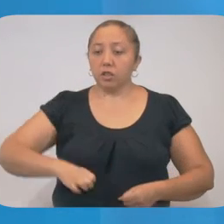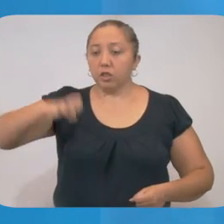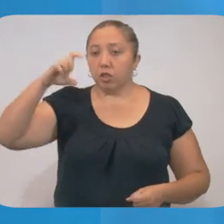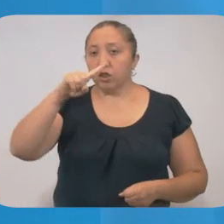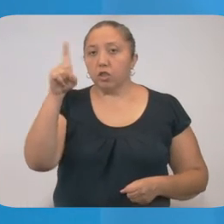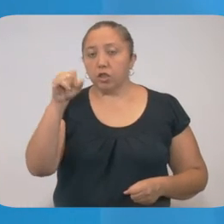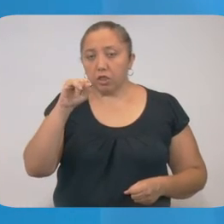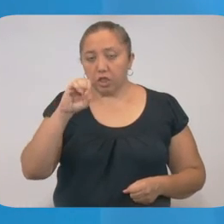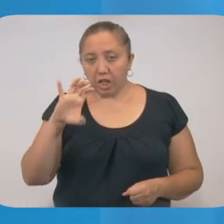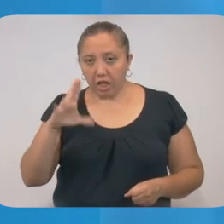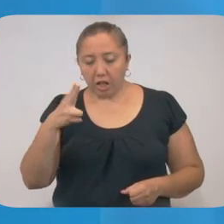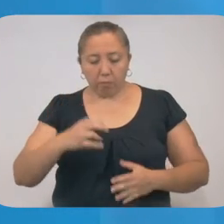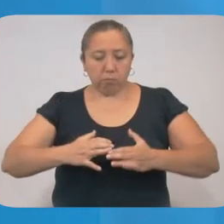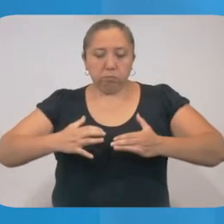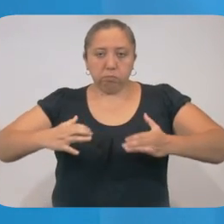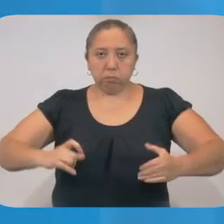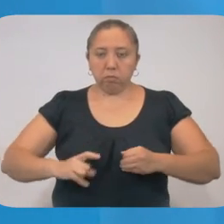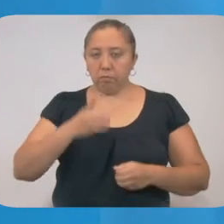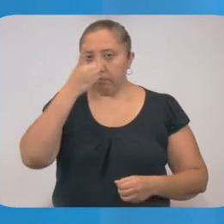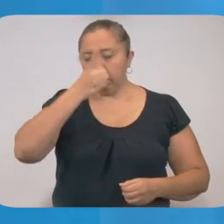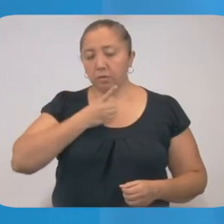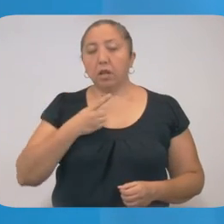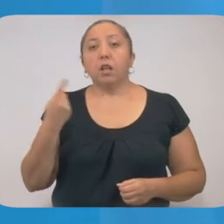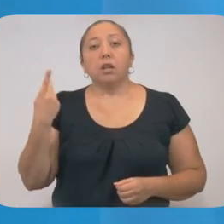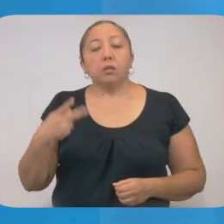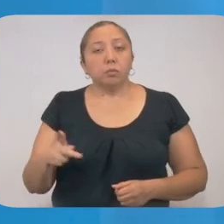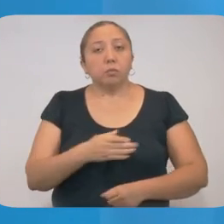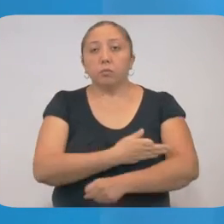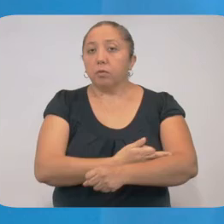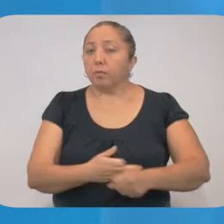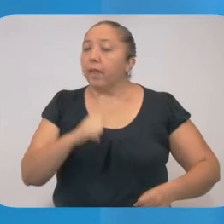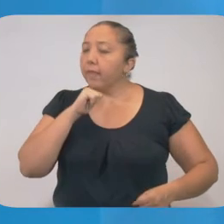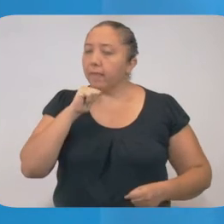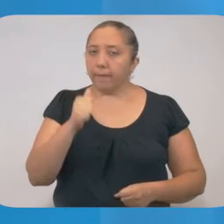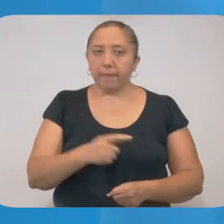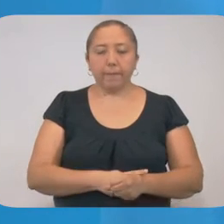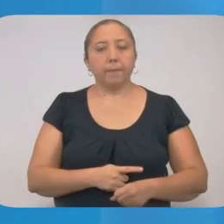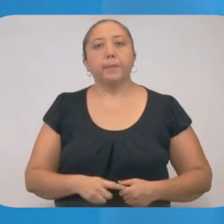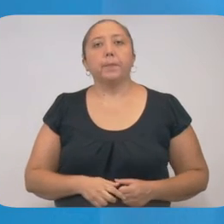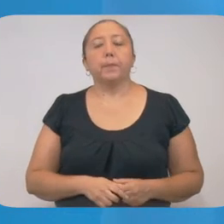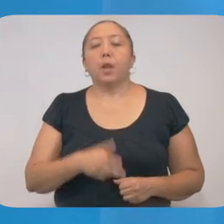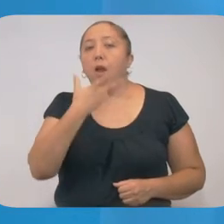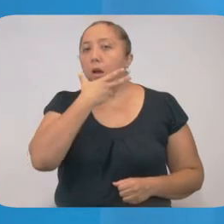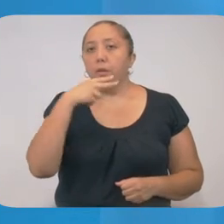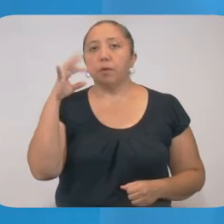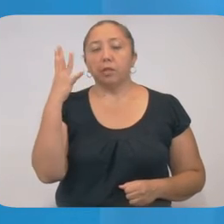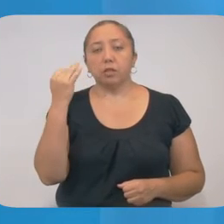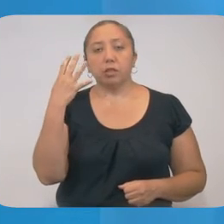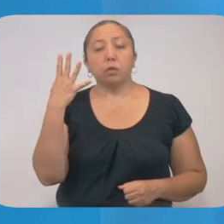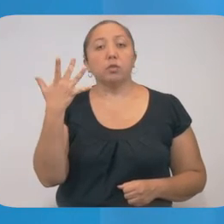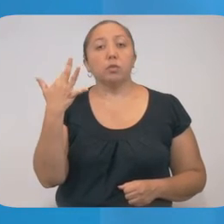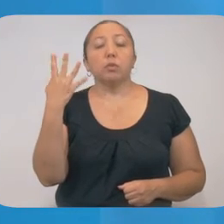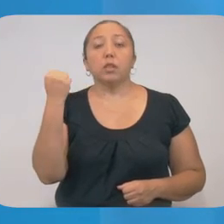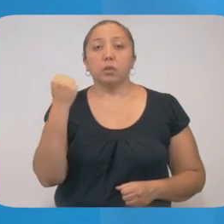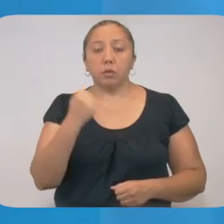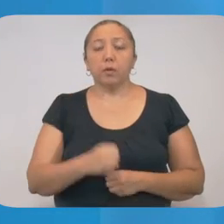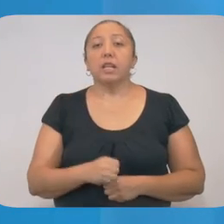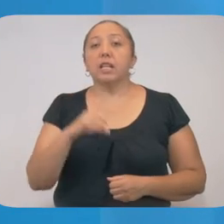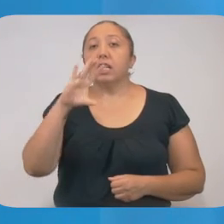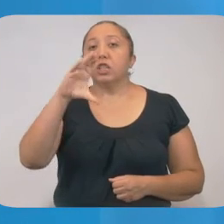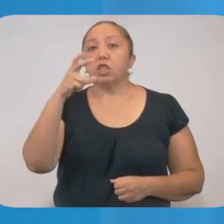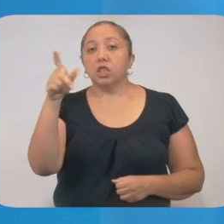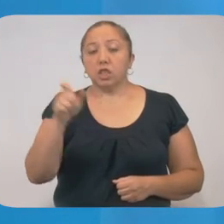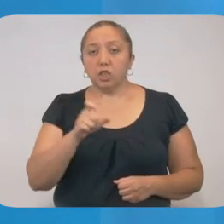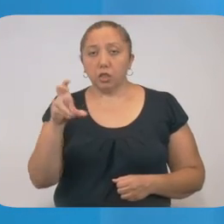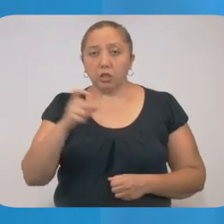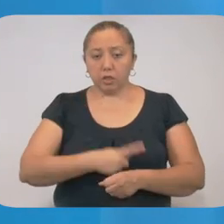Shokshel, con obesidad y diabetes. Sus contactos se reportan asintomáticos. Hombre de 59 años de Chiquinzonot,